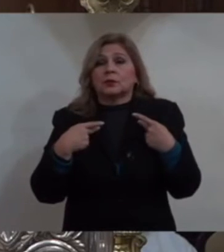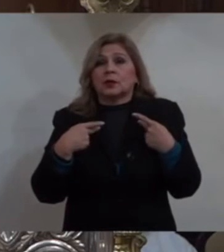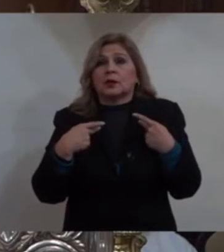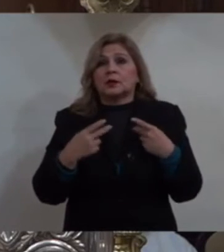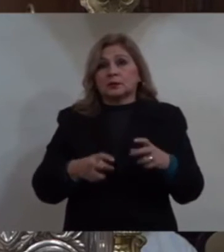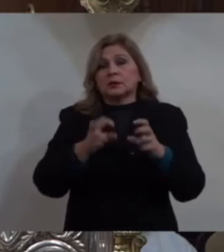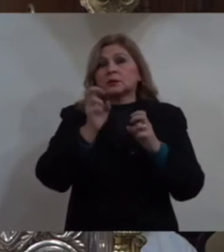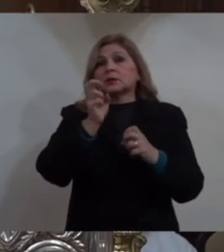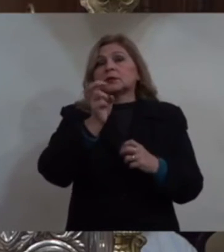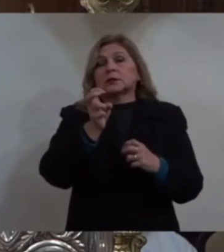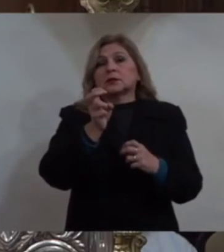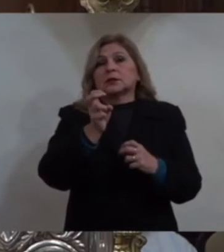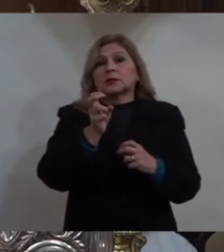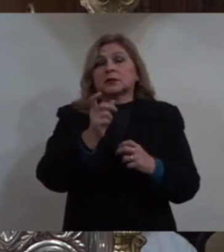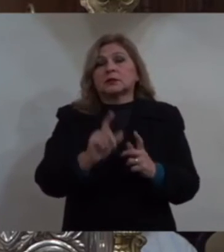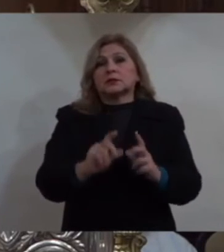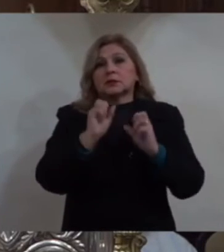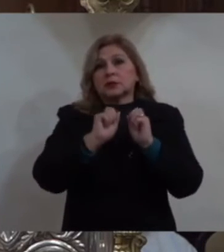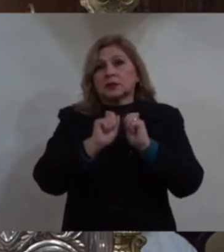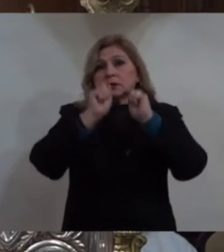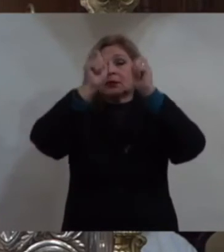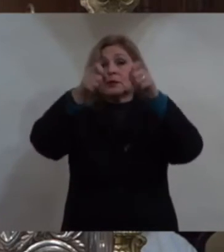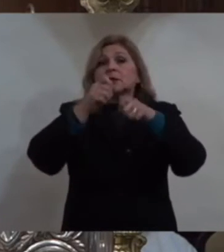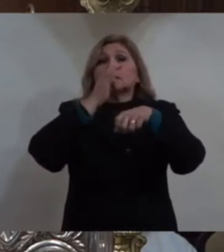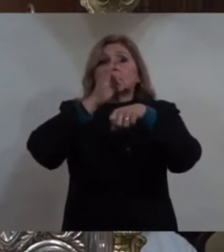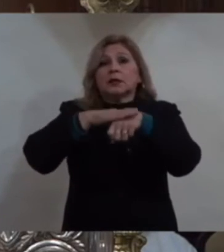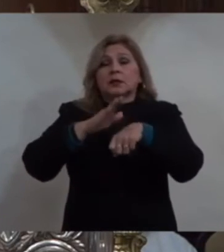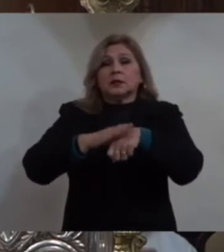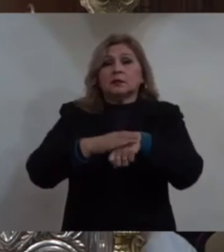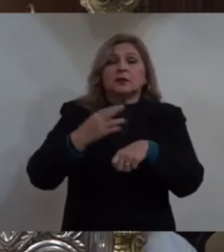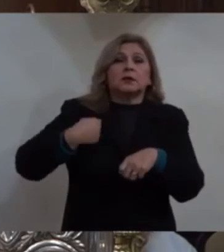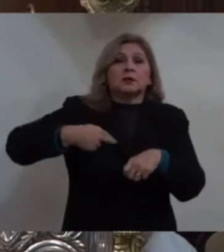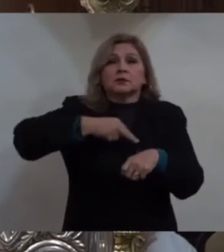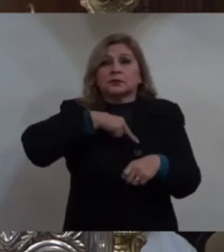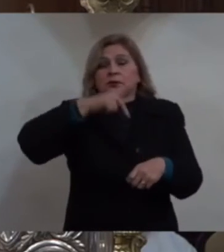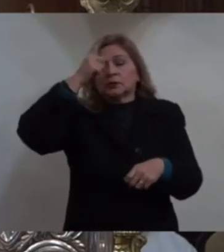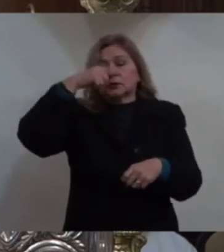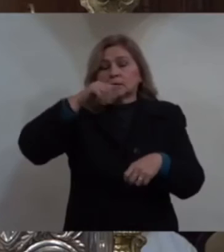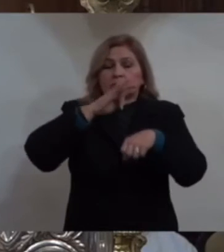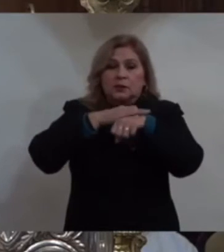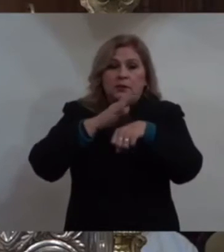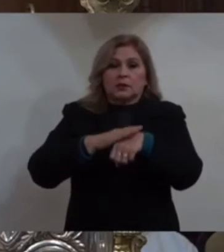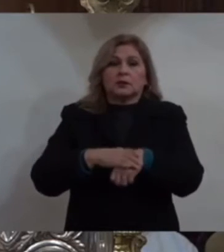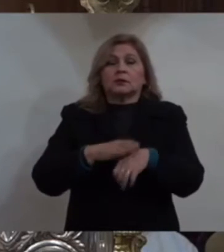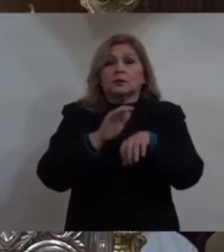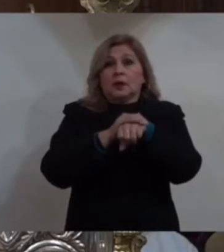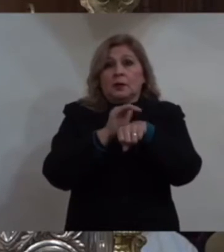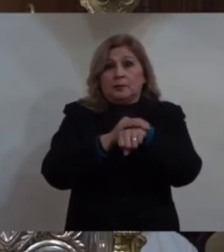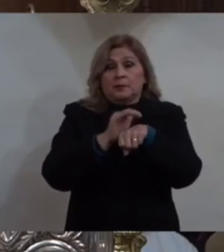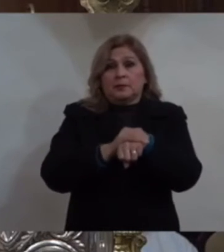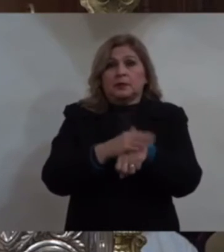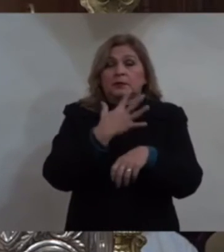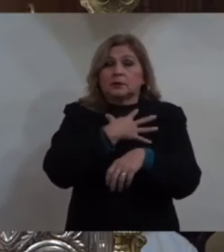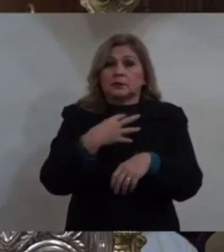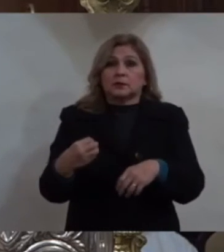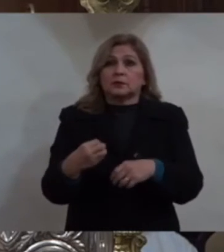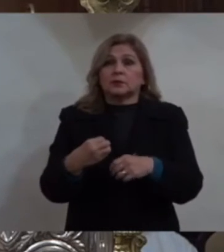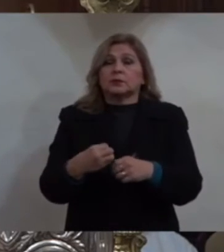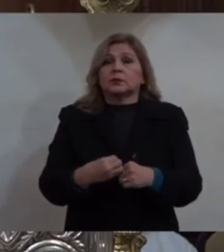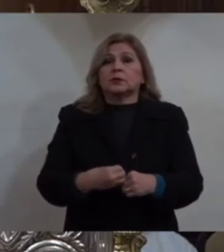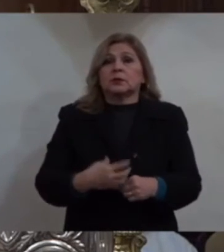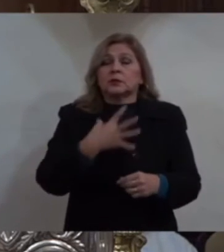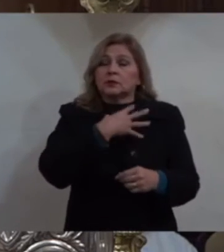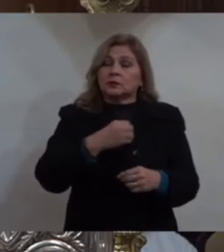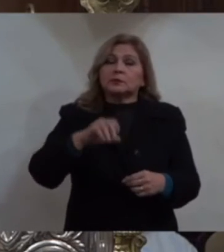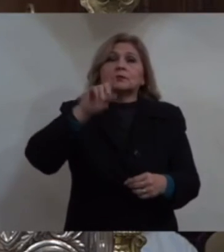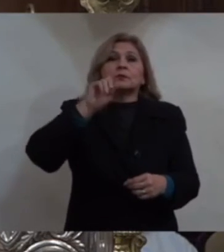pontificado. Están llamados a llevar a sus amigos, a sus hijos, a sus